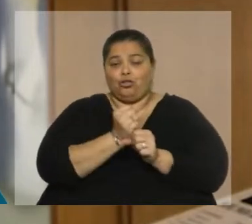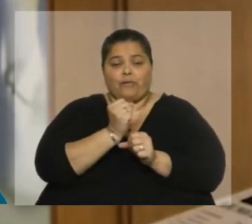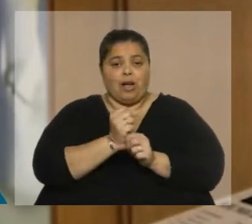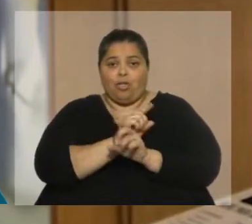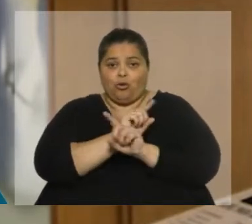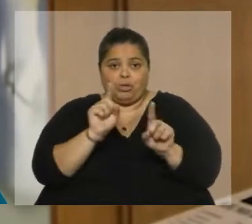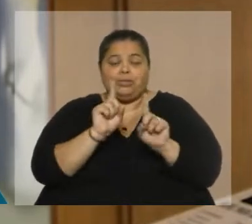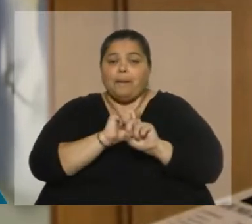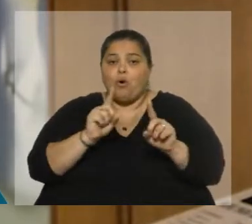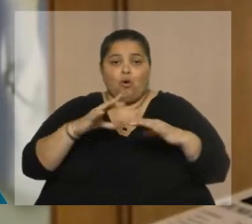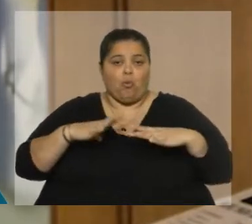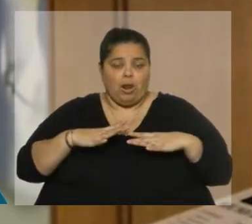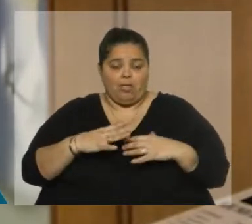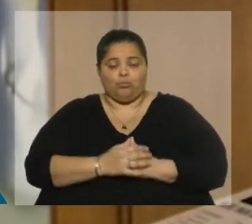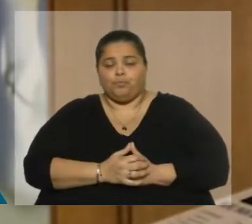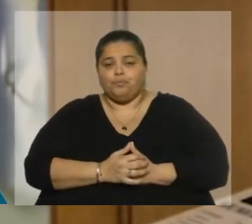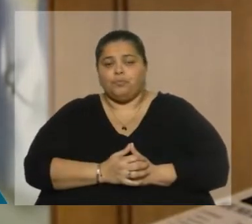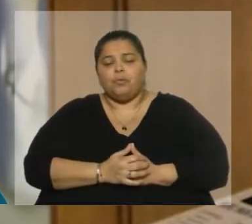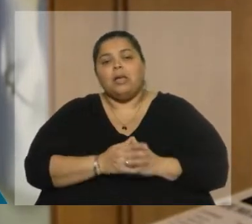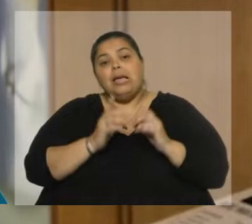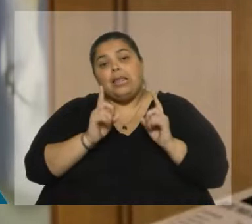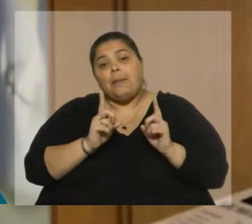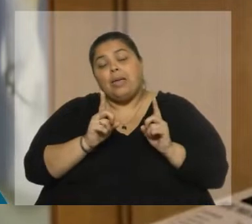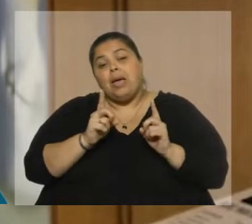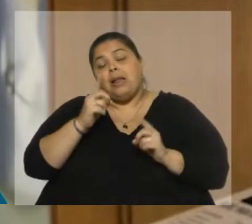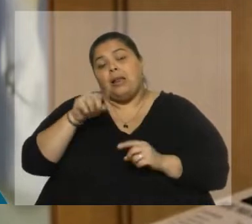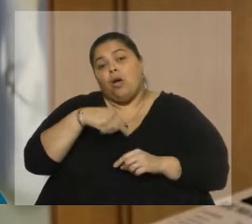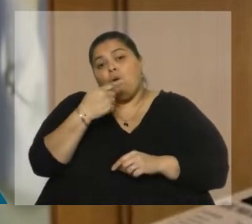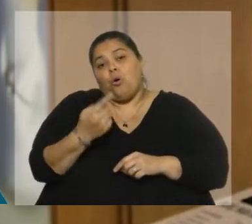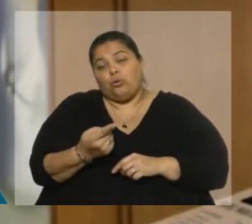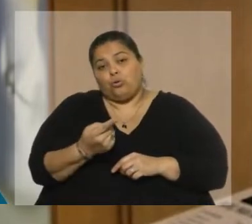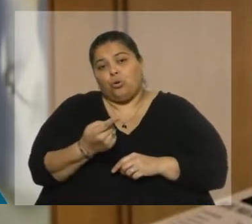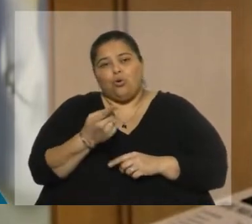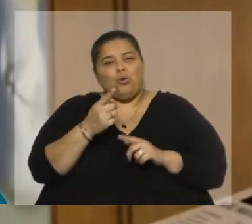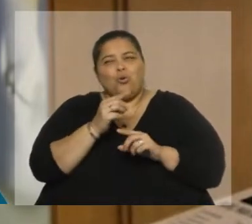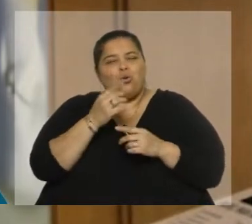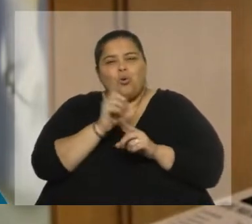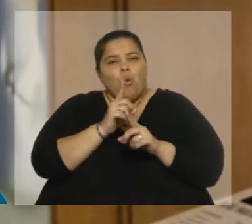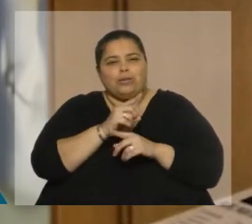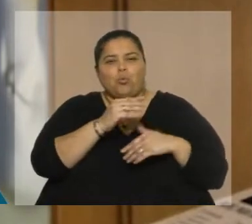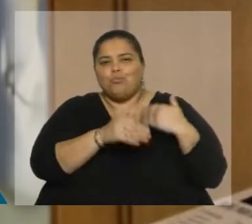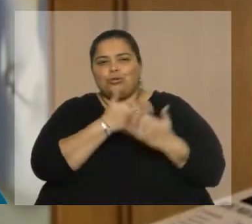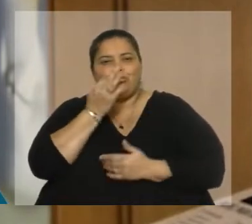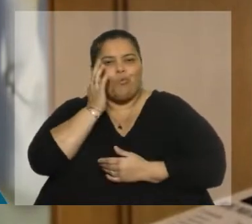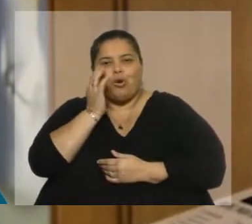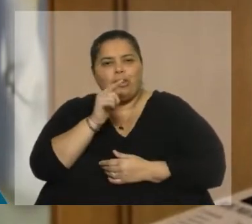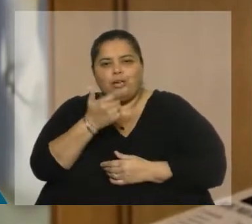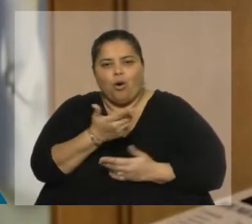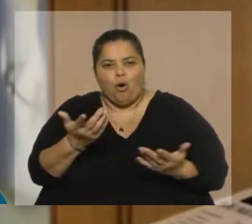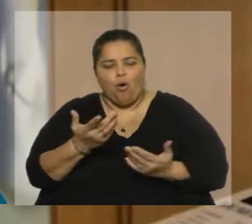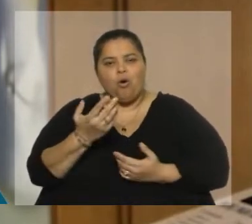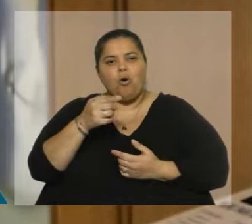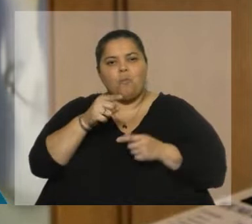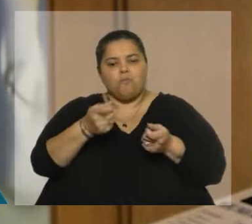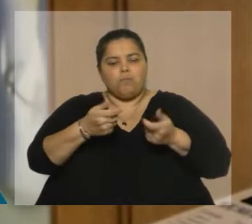a los pasivos. Y después ha sido muy desprolijo el proceso, nos dieron de una